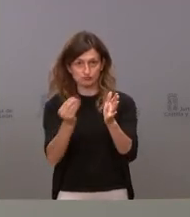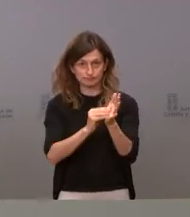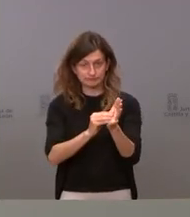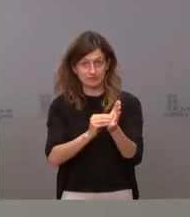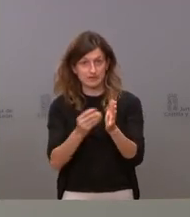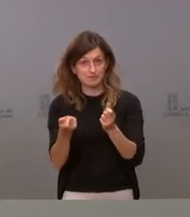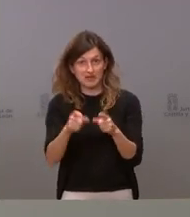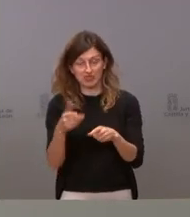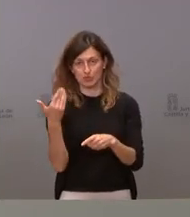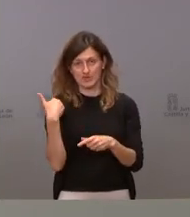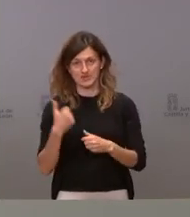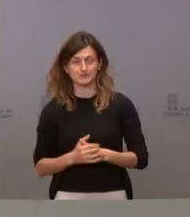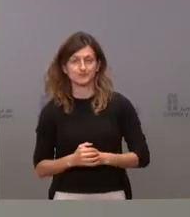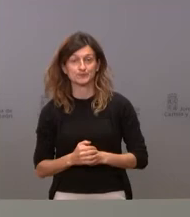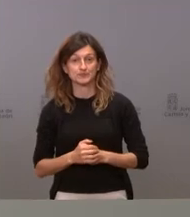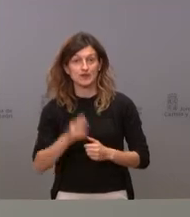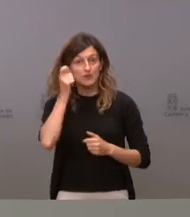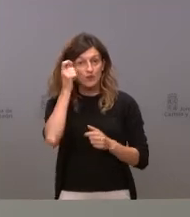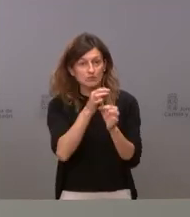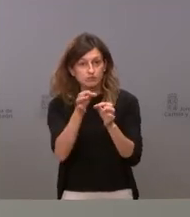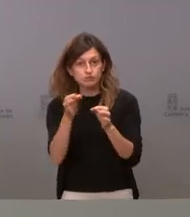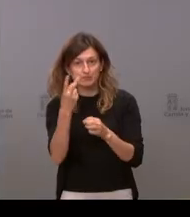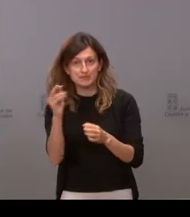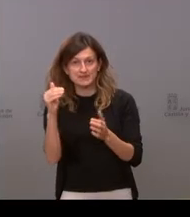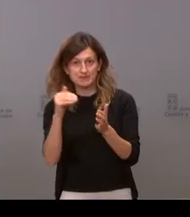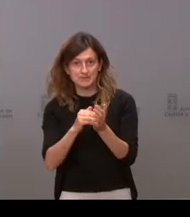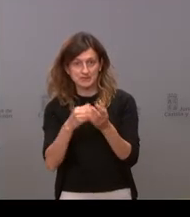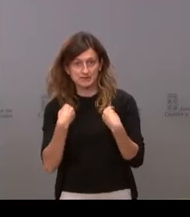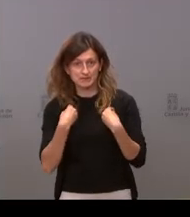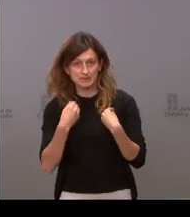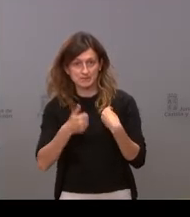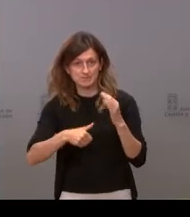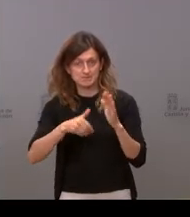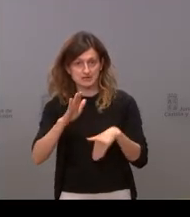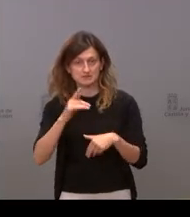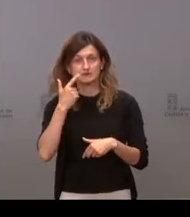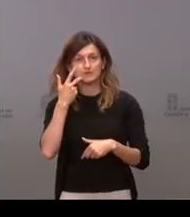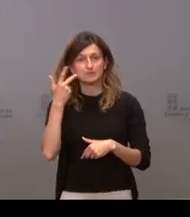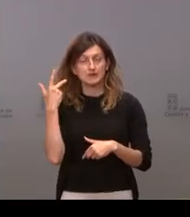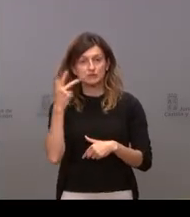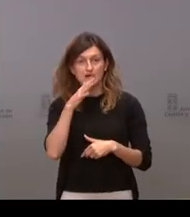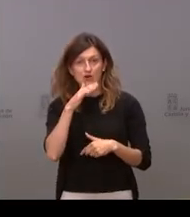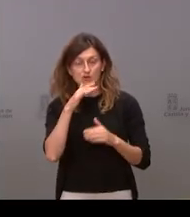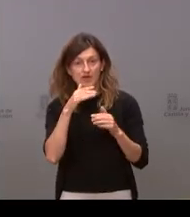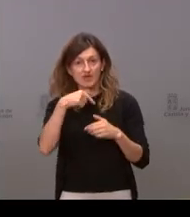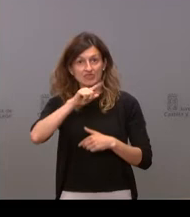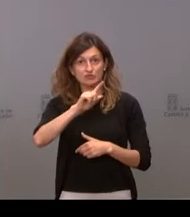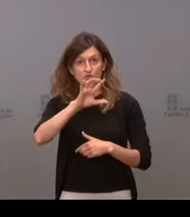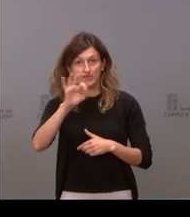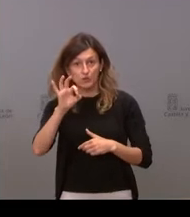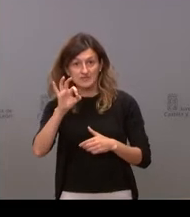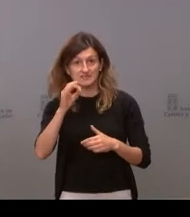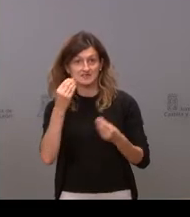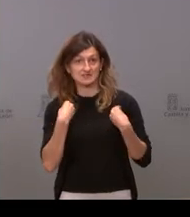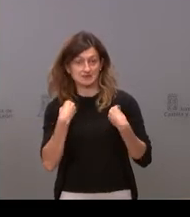a la que tuvimos ayer. Por municipios de más de 20.000 habitantes, indicar que en estos momentos ninguno supera los 150 por 100.000